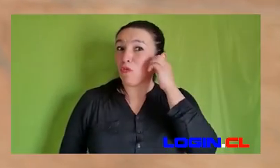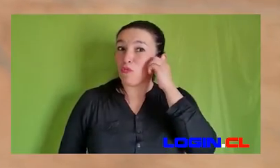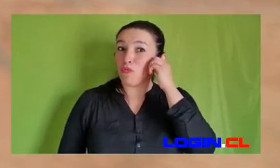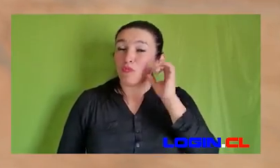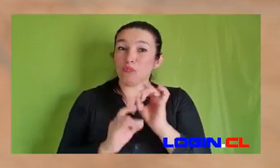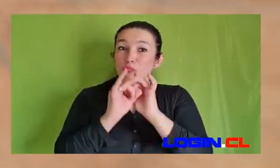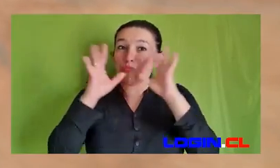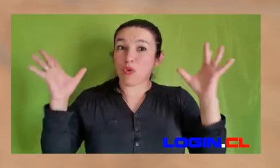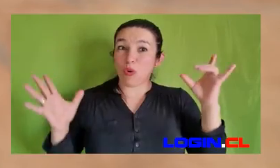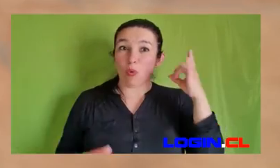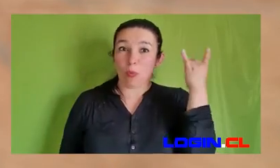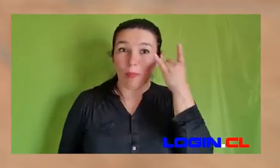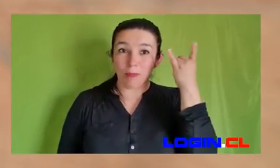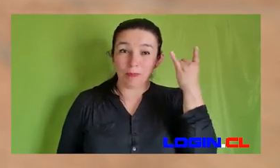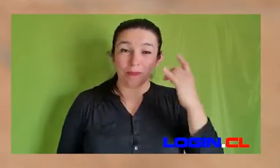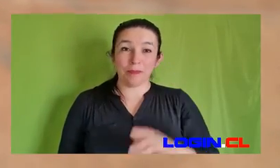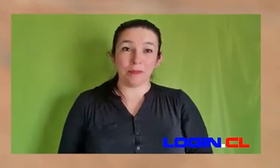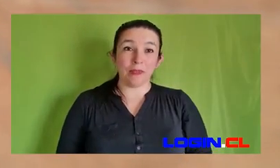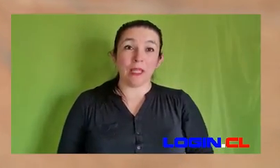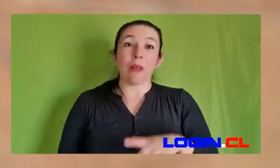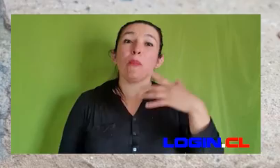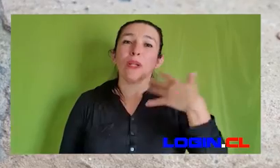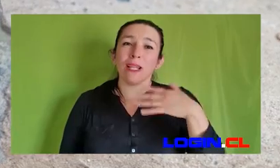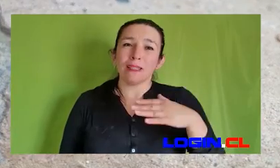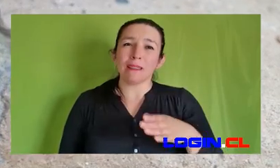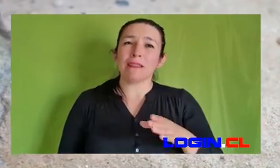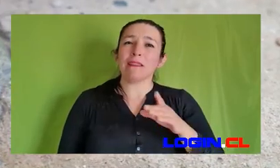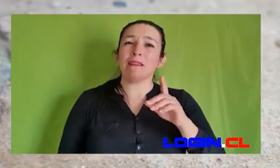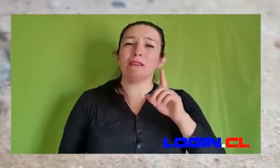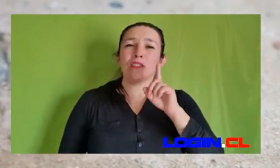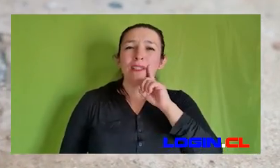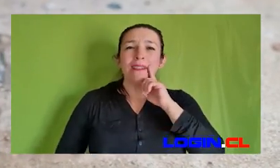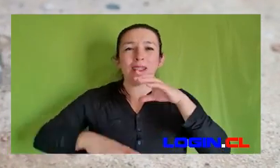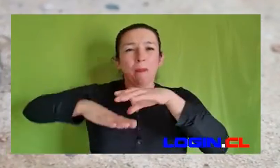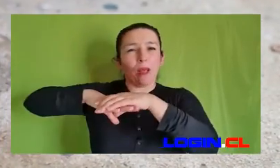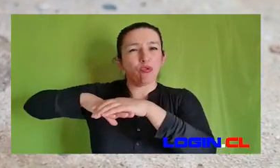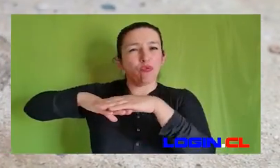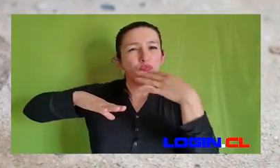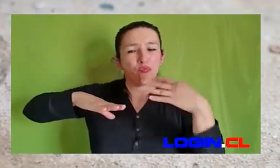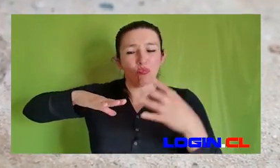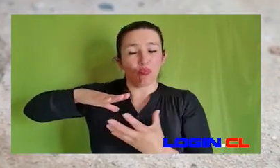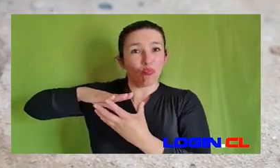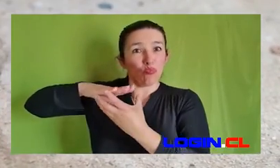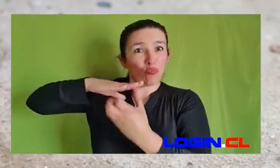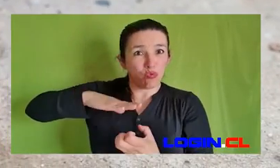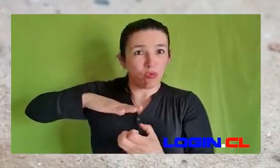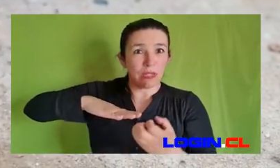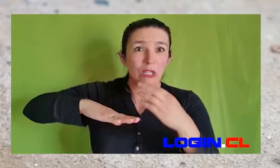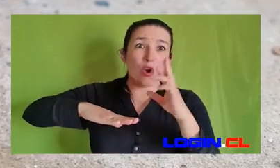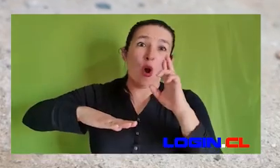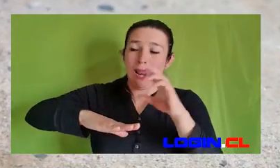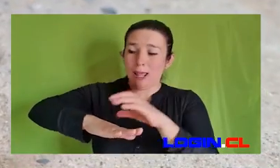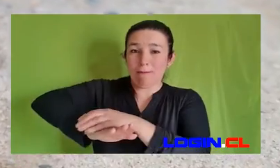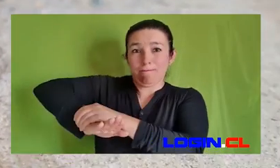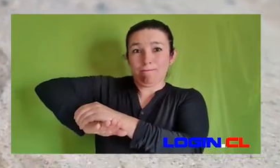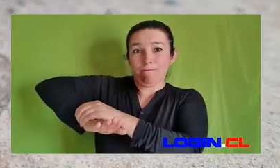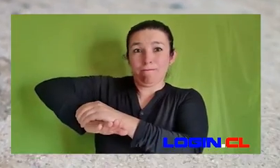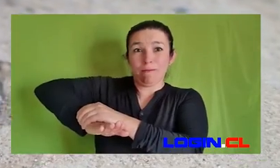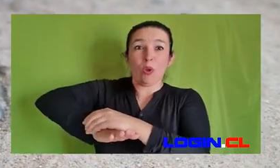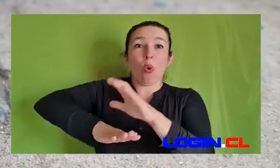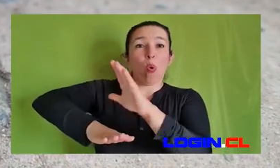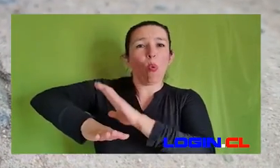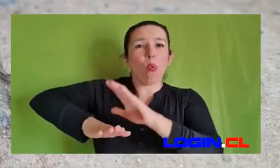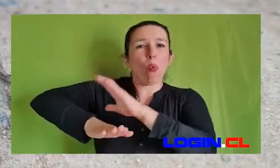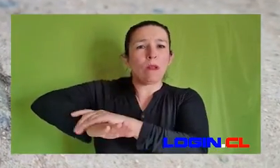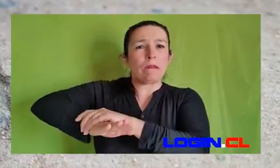teléfono móvil en caso de posible emergencia. Es importante considerar un calzado antideslizante con adherencia y en lo posible caña